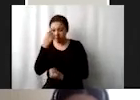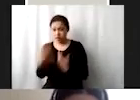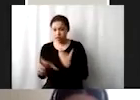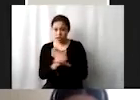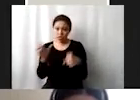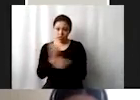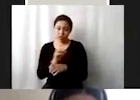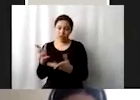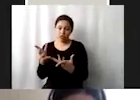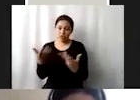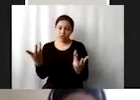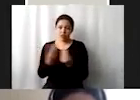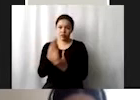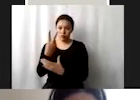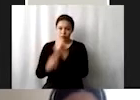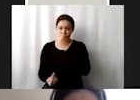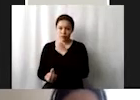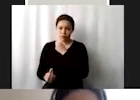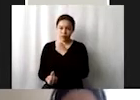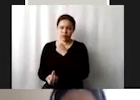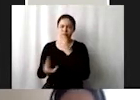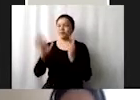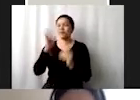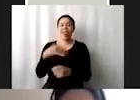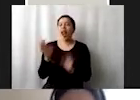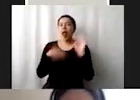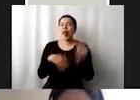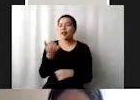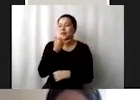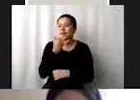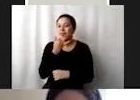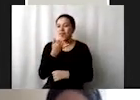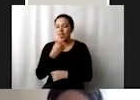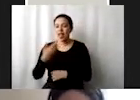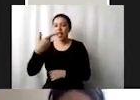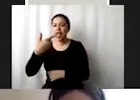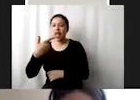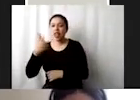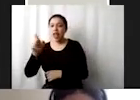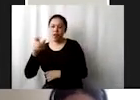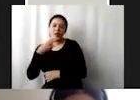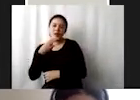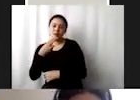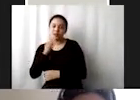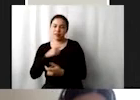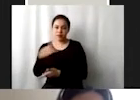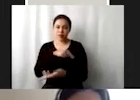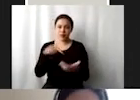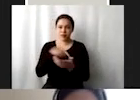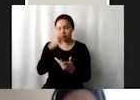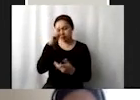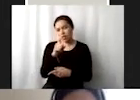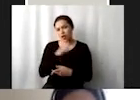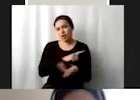híbridos híbridos perdón híbricos apoyar y fortalecer la participación de las comunidades locales en la mejor y la gestión del agua y el